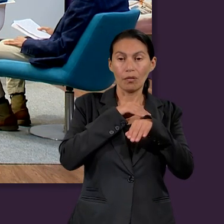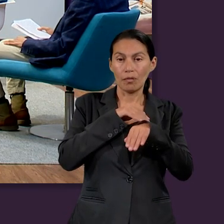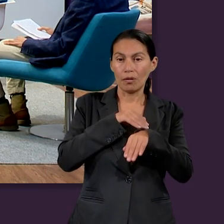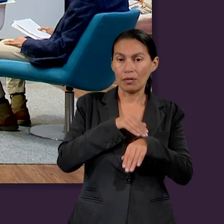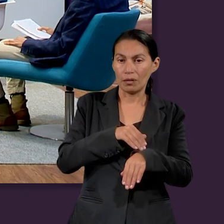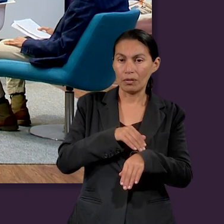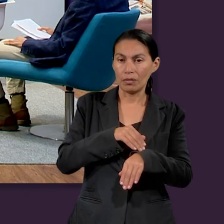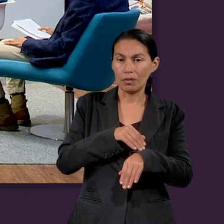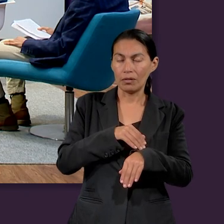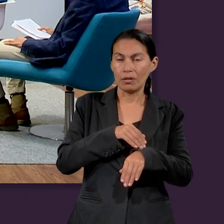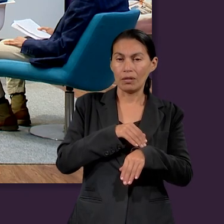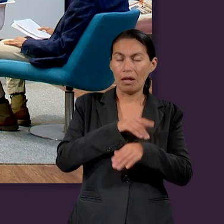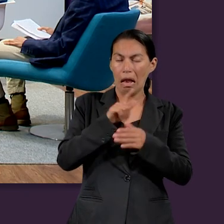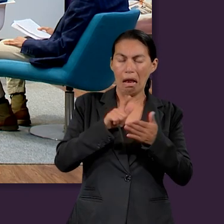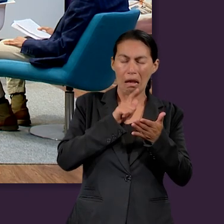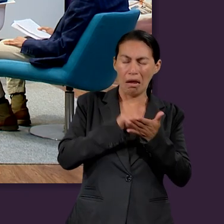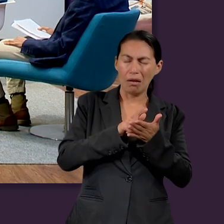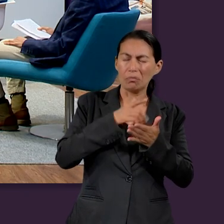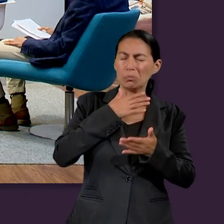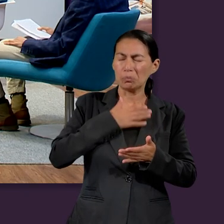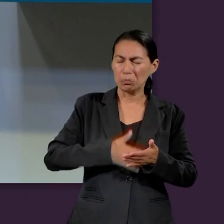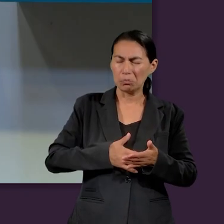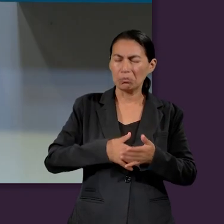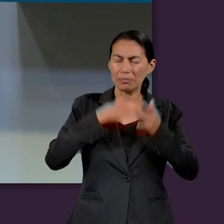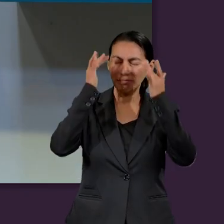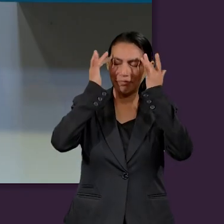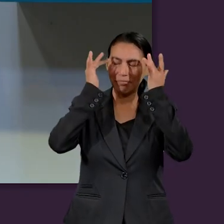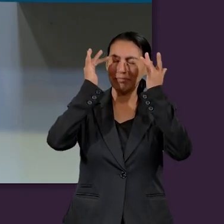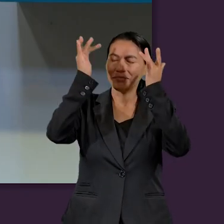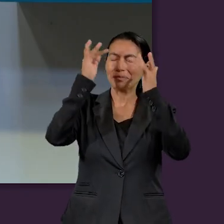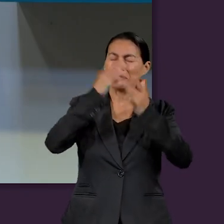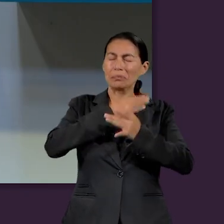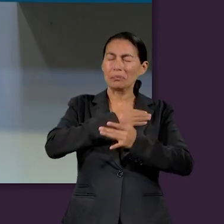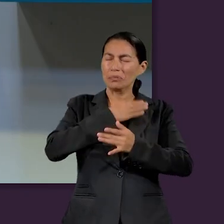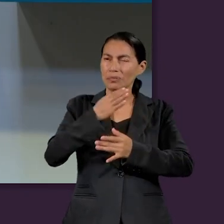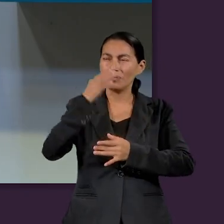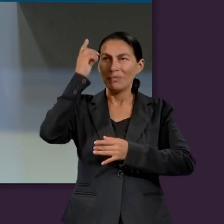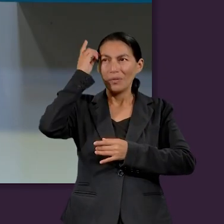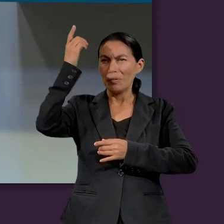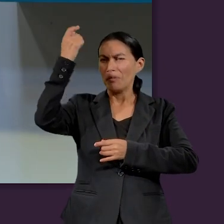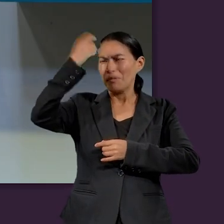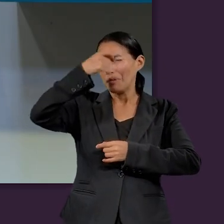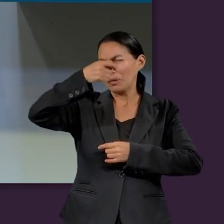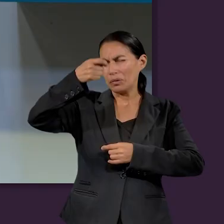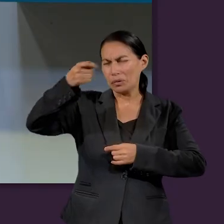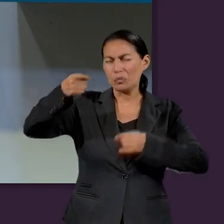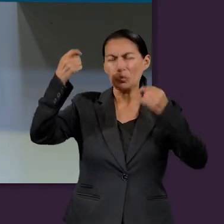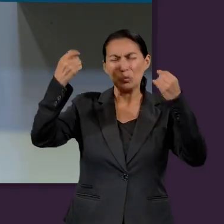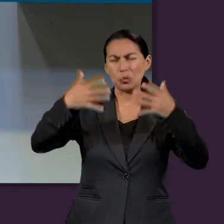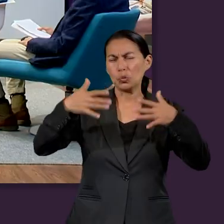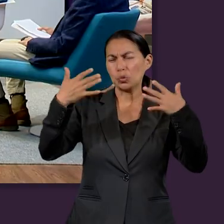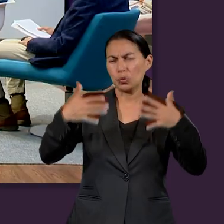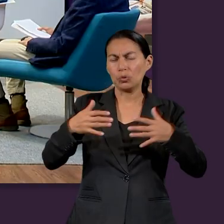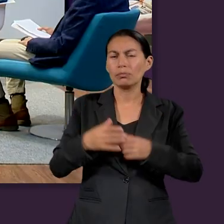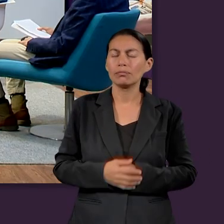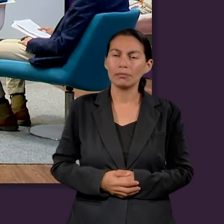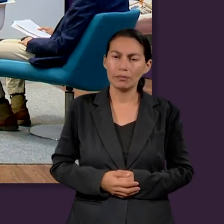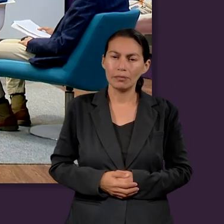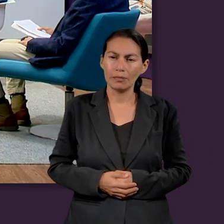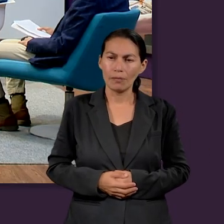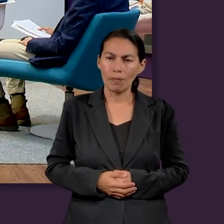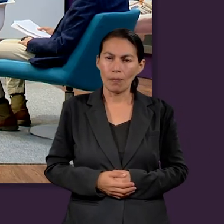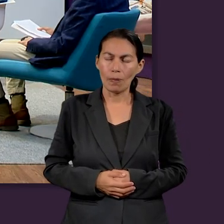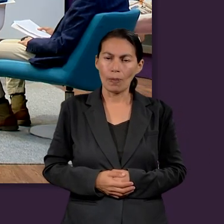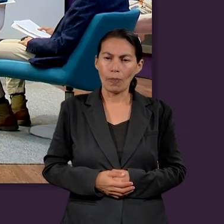obediencia a una ley santa, justa y buena, el Señor trae muchas bendiciones. Yo tengo una pregunta,